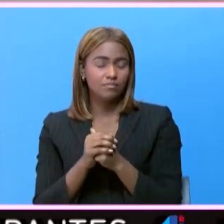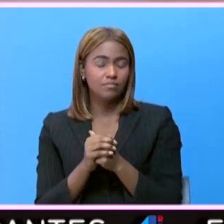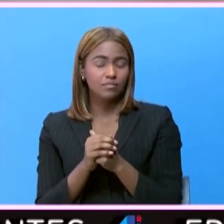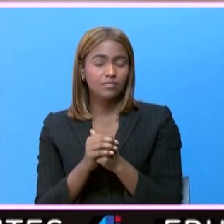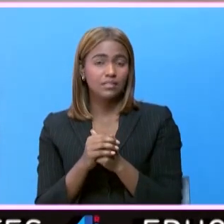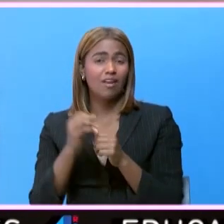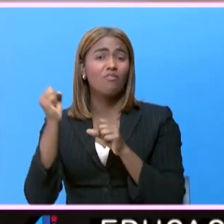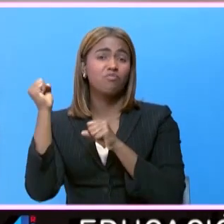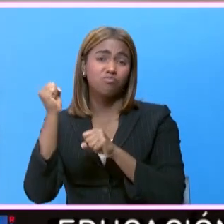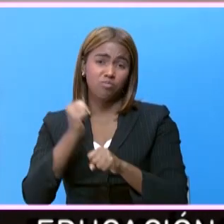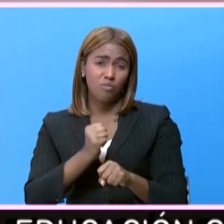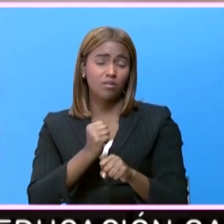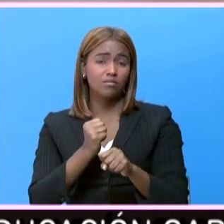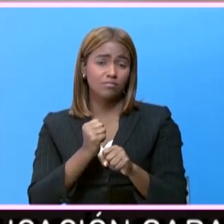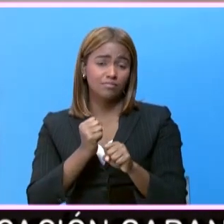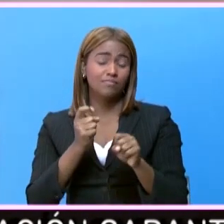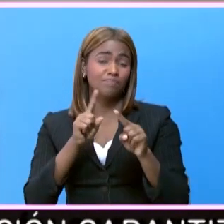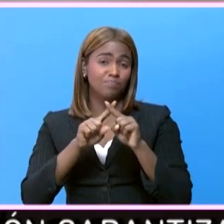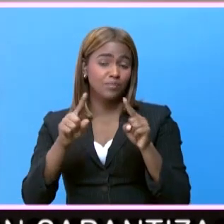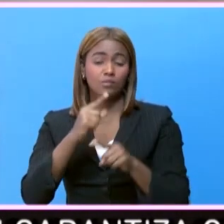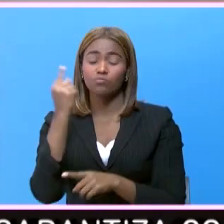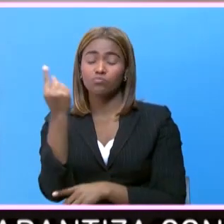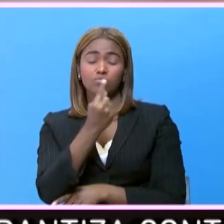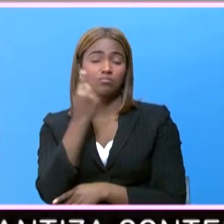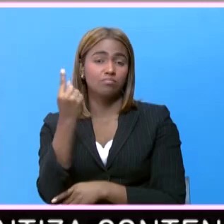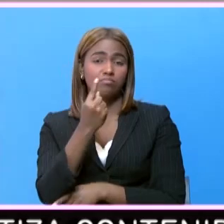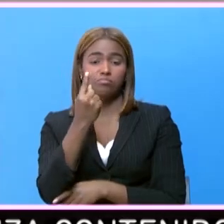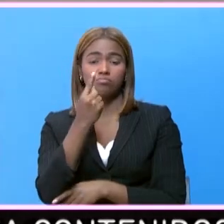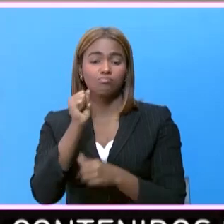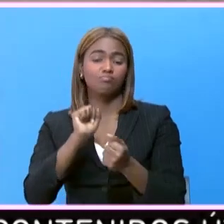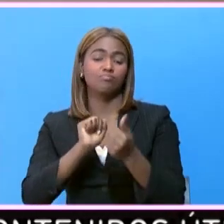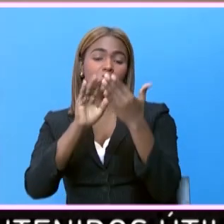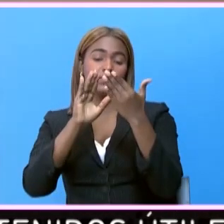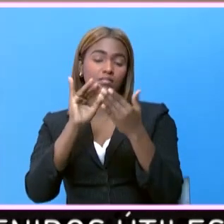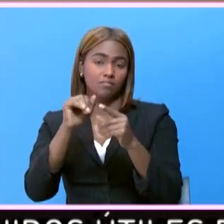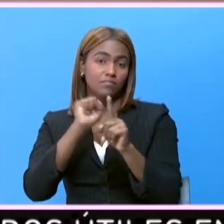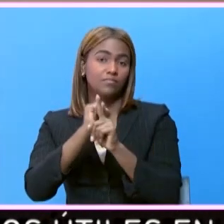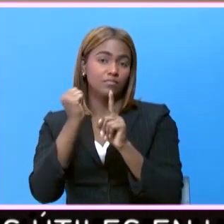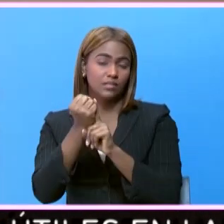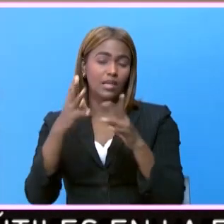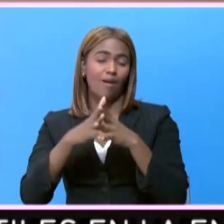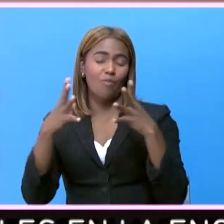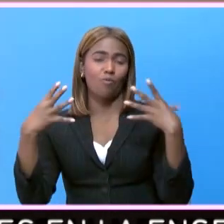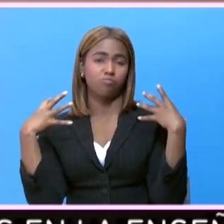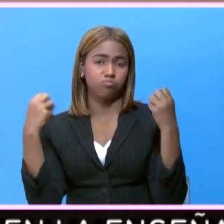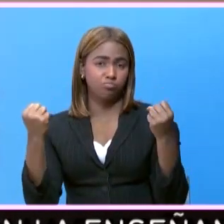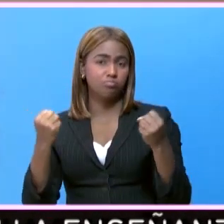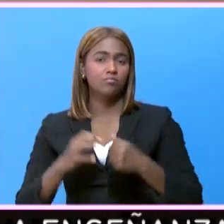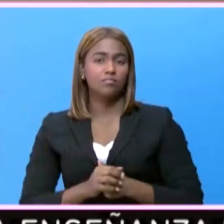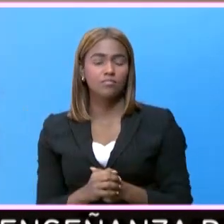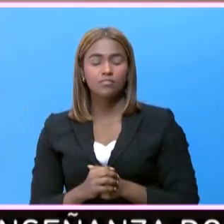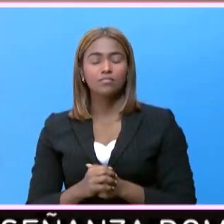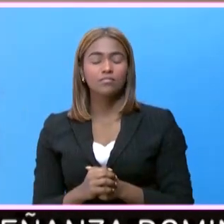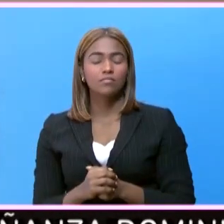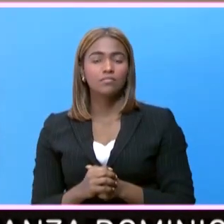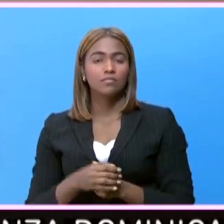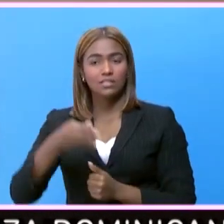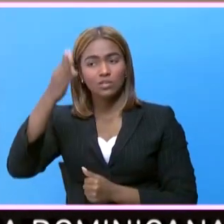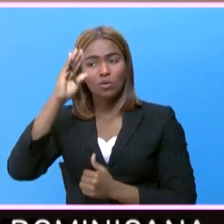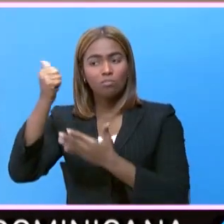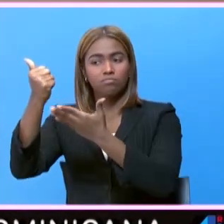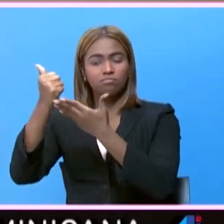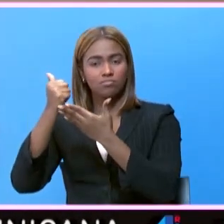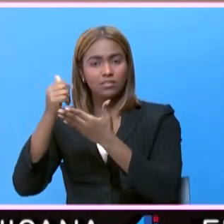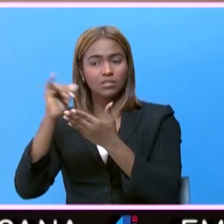Fuerte, pero siempre de frente a la situación, con mucha fuerza. Yo me daba esa